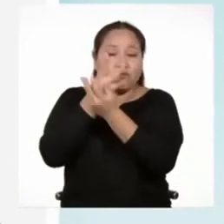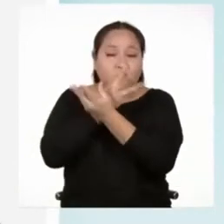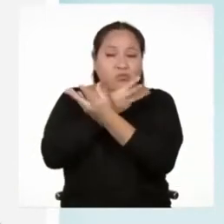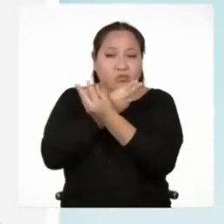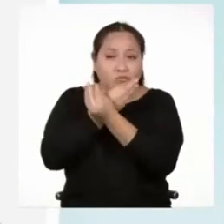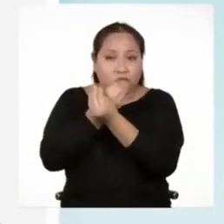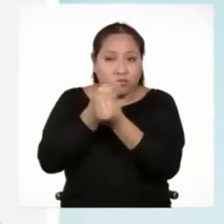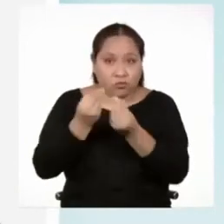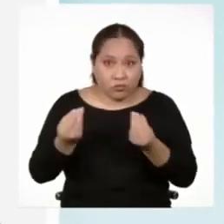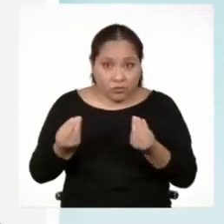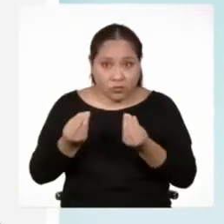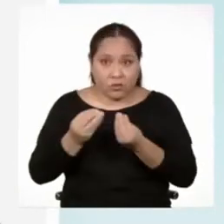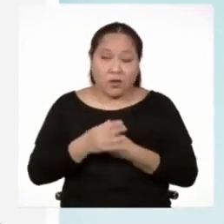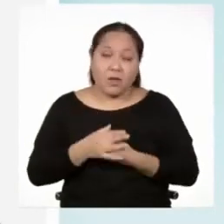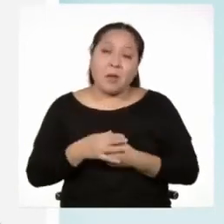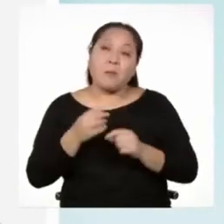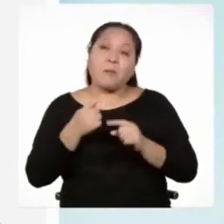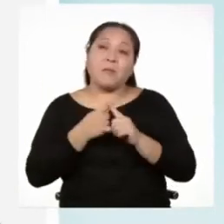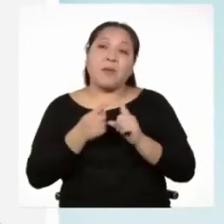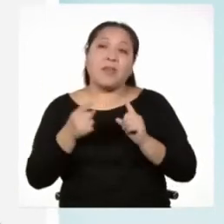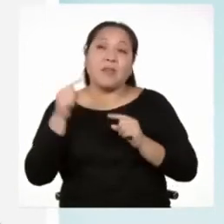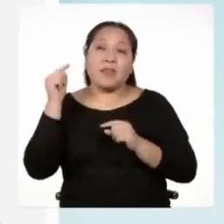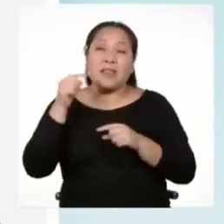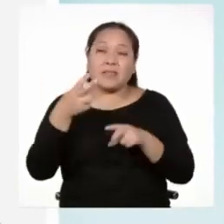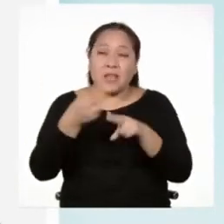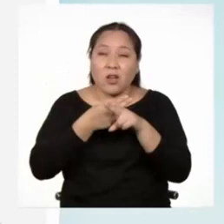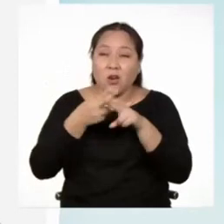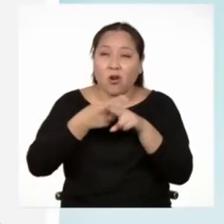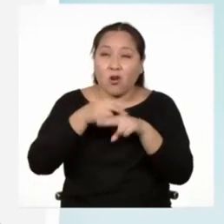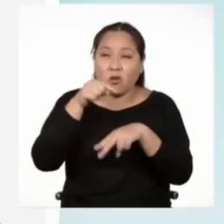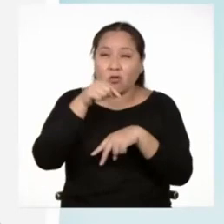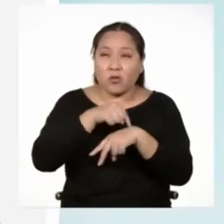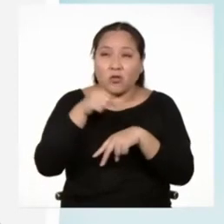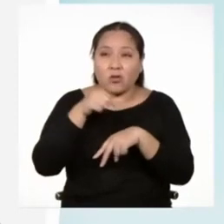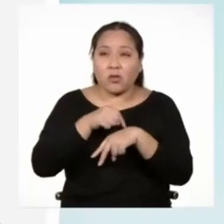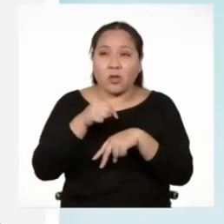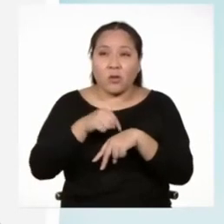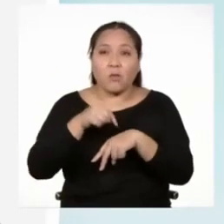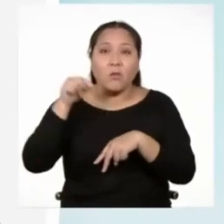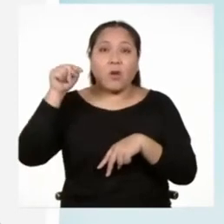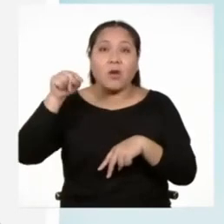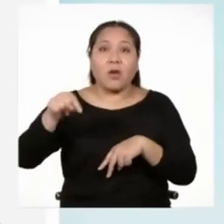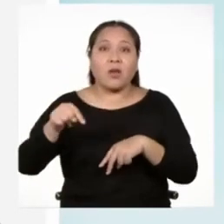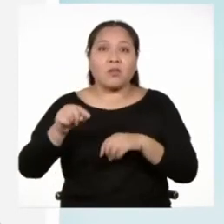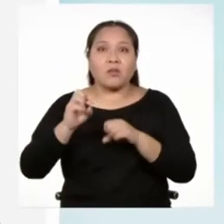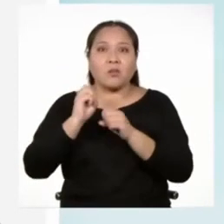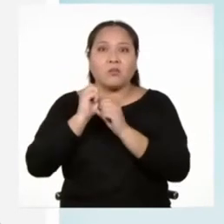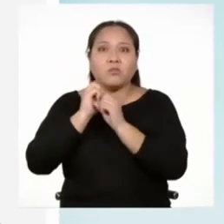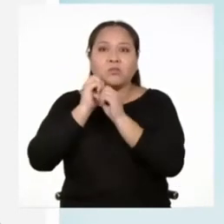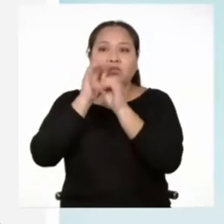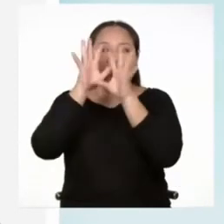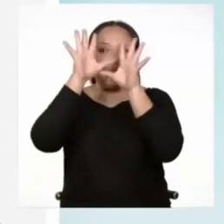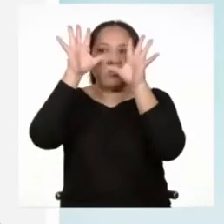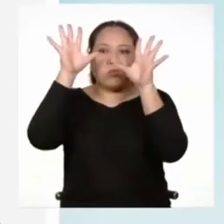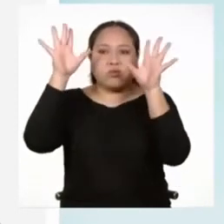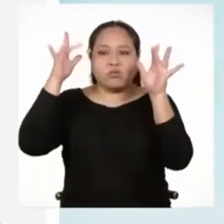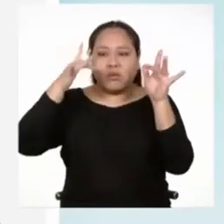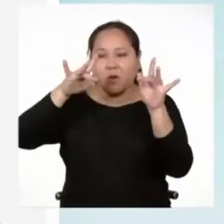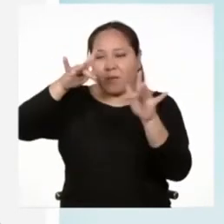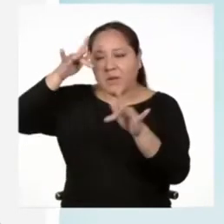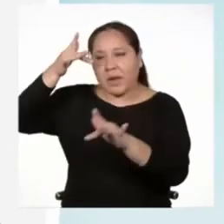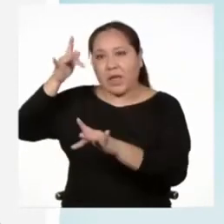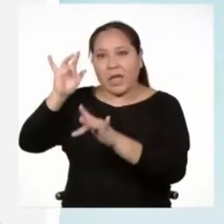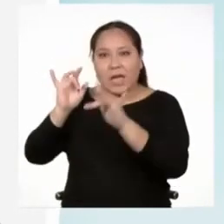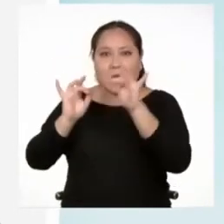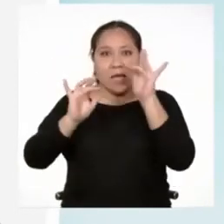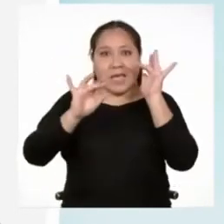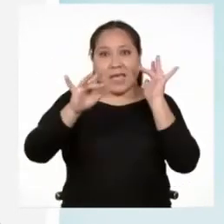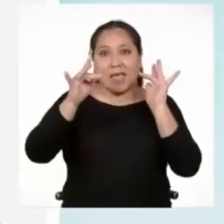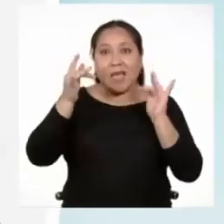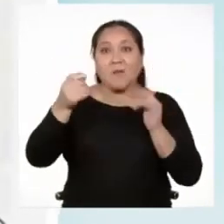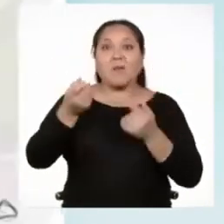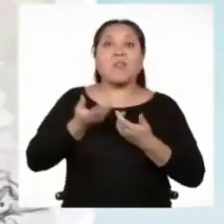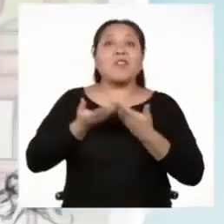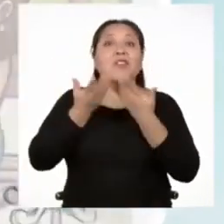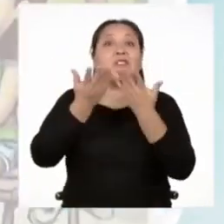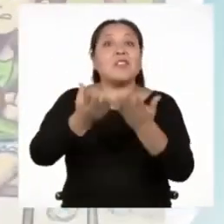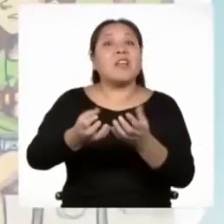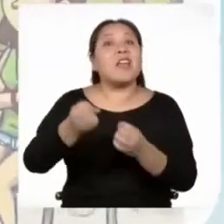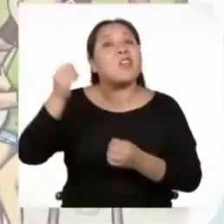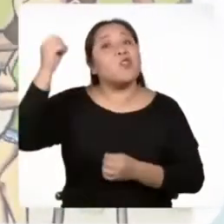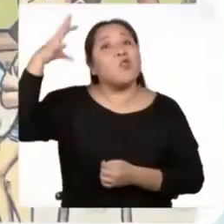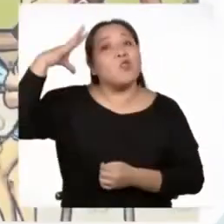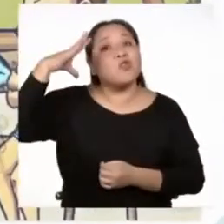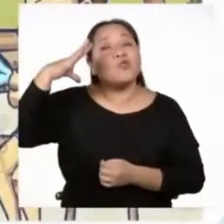Sin embargo, durante esta breve existencia, son capaces de iluminarnos, de brillar, pues nos dan luz.